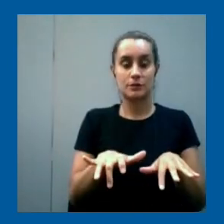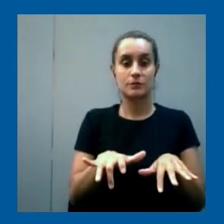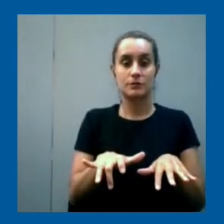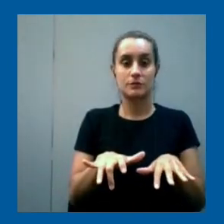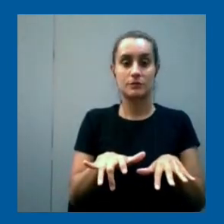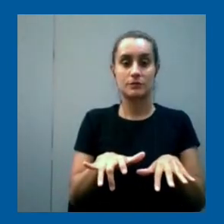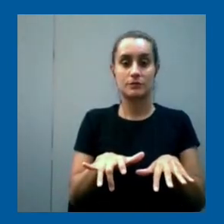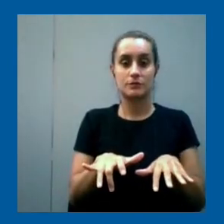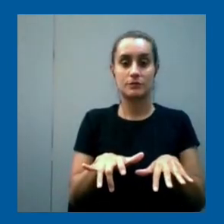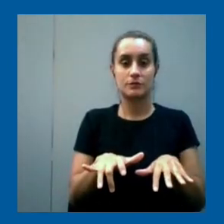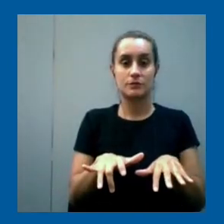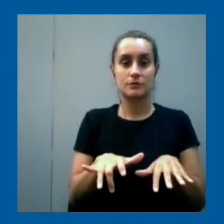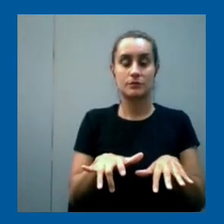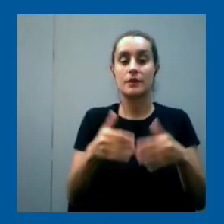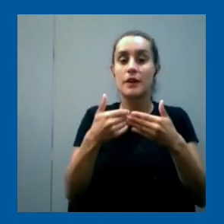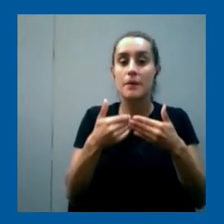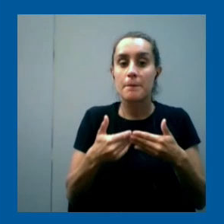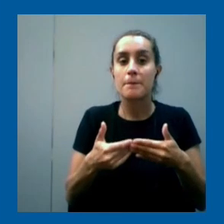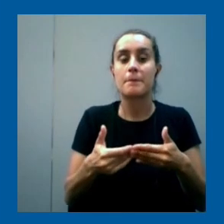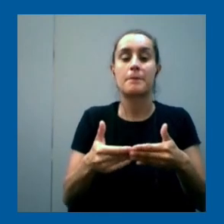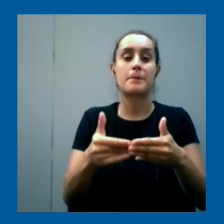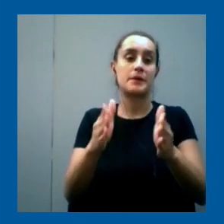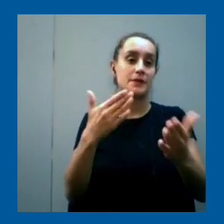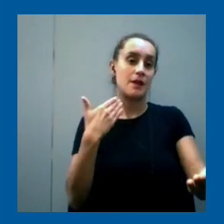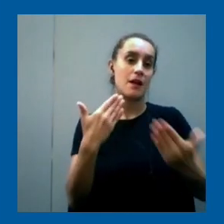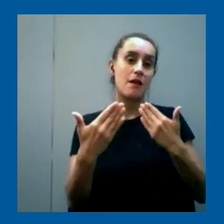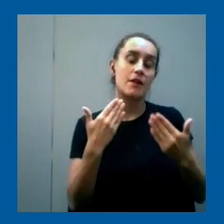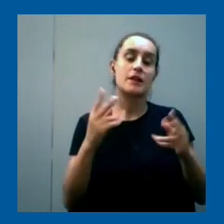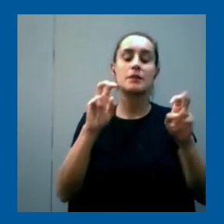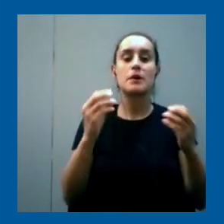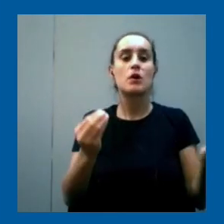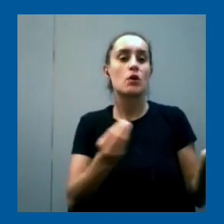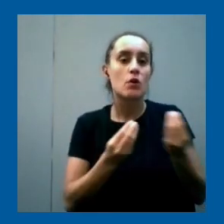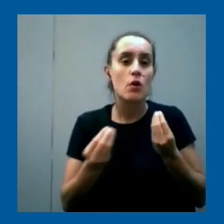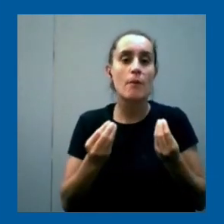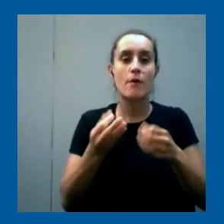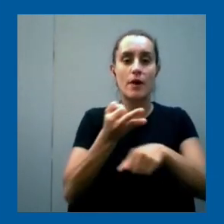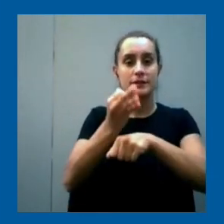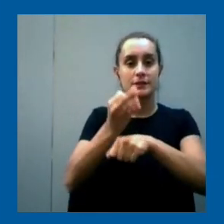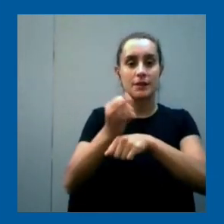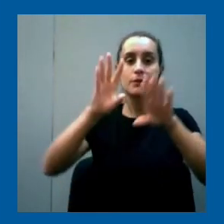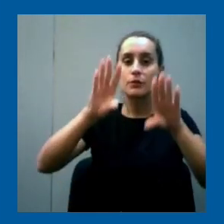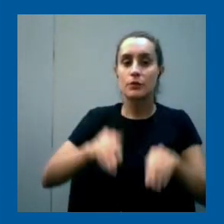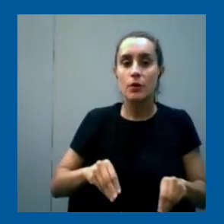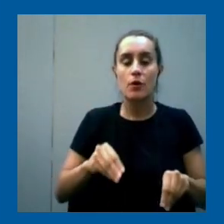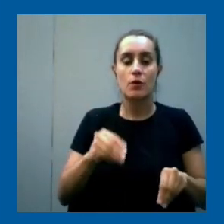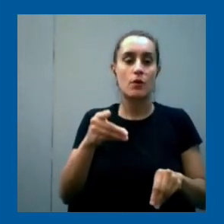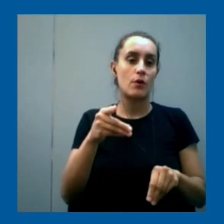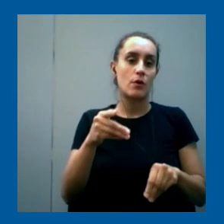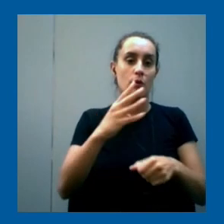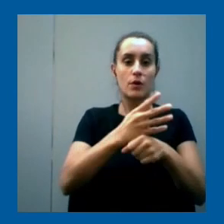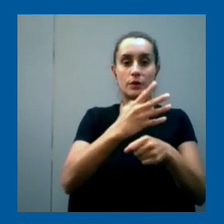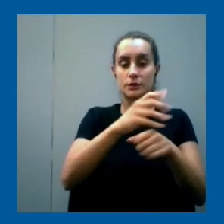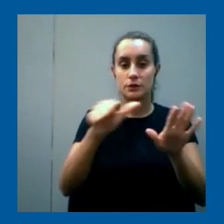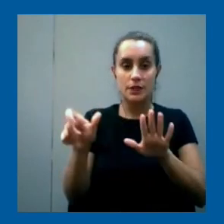empezar a generar esa discusión sobre bueno cómo es que vamos a enseñar todo esto en bachillerato nosotros ya estamos con eso